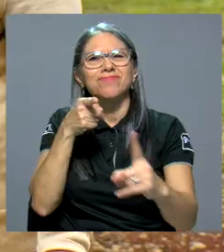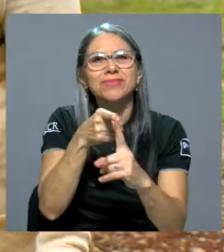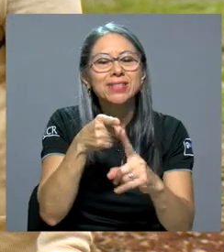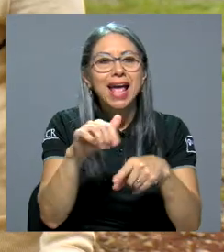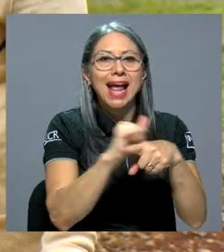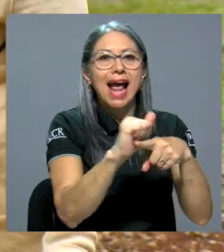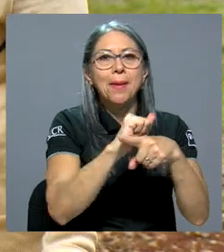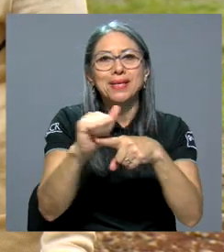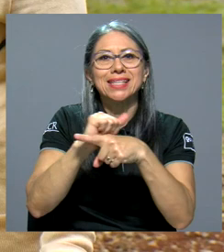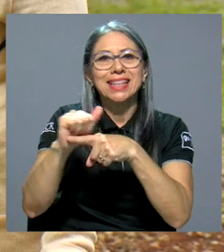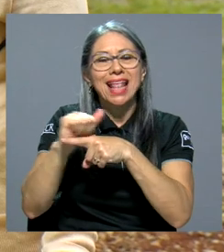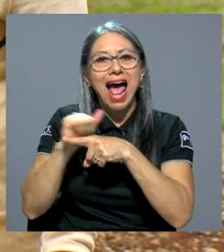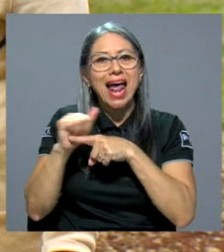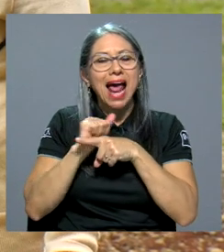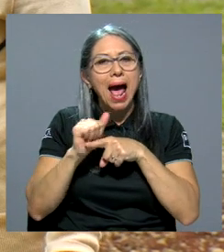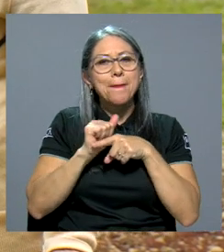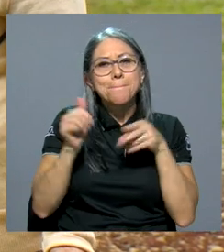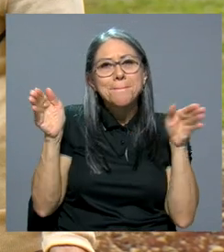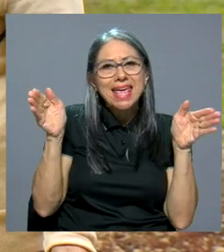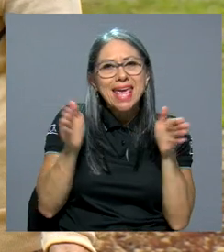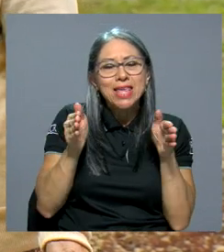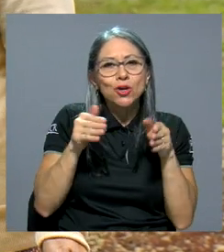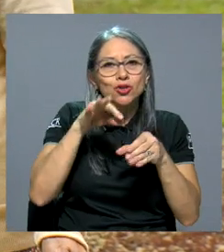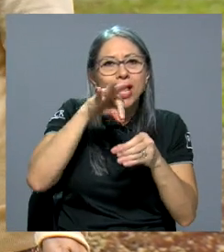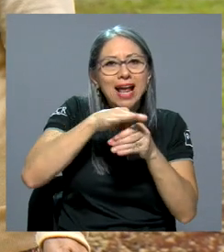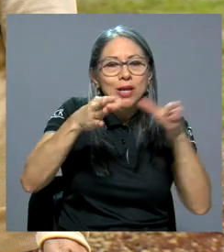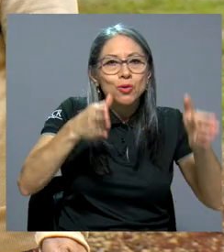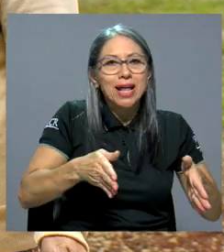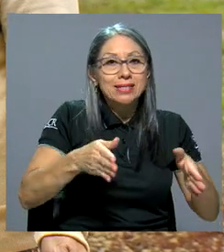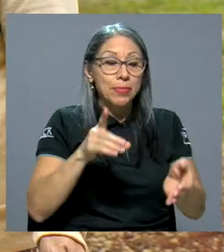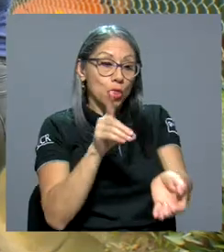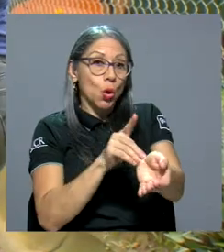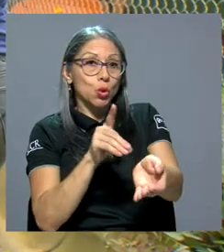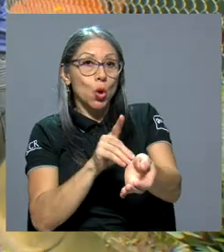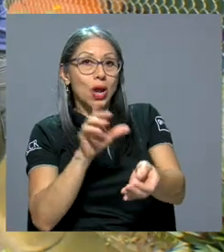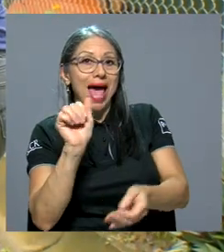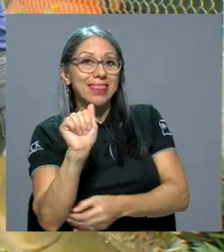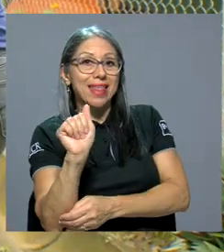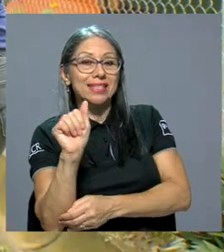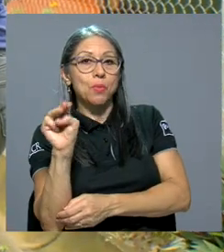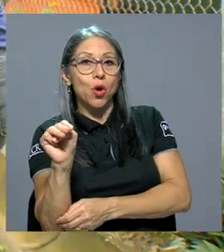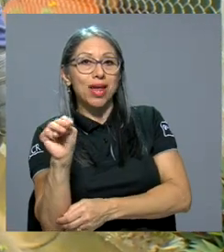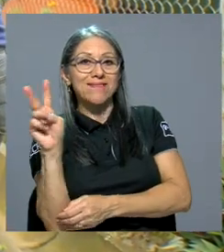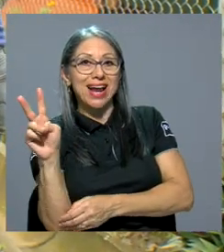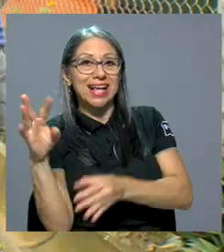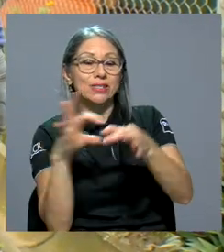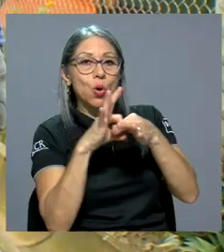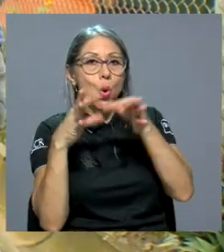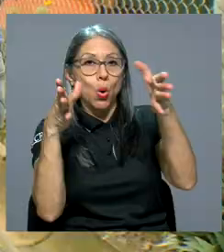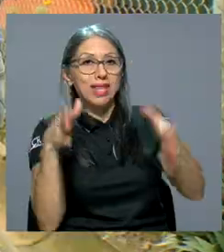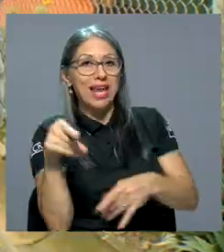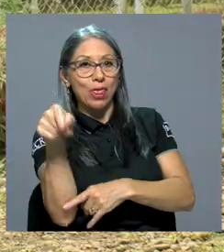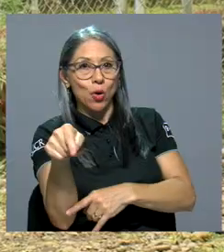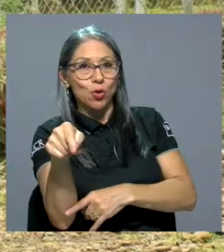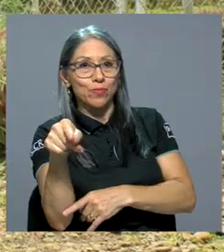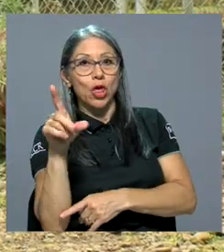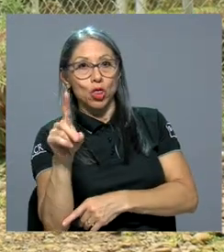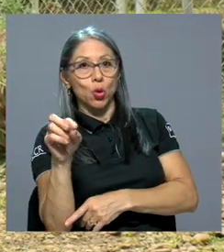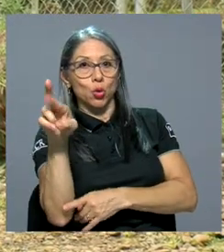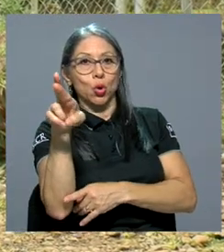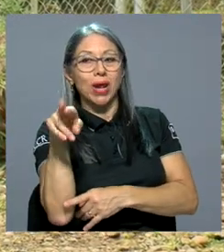capacitar a pequeños agricultores el doctor andrés monje vargas coordinador de la iniciativa